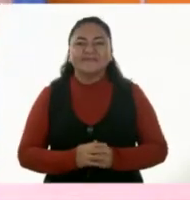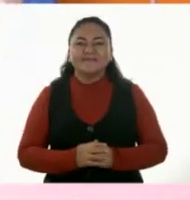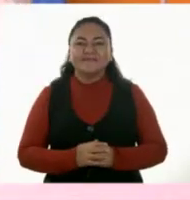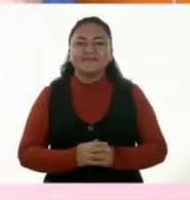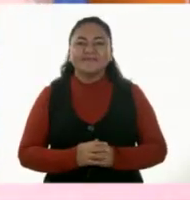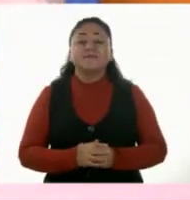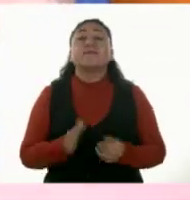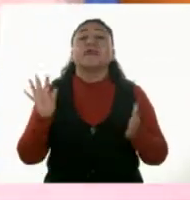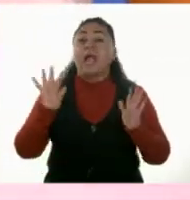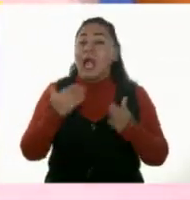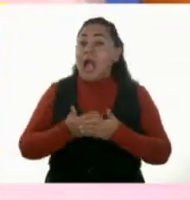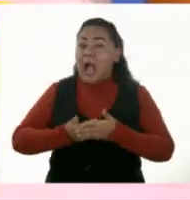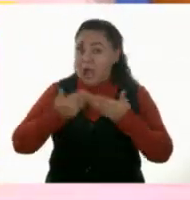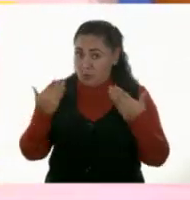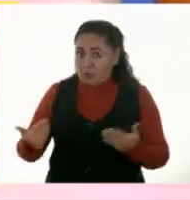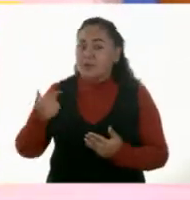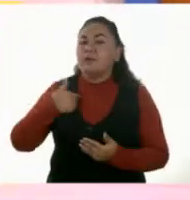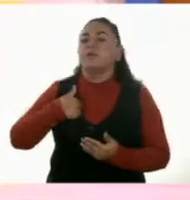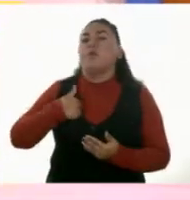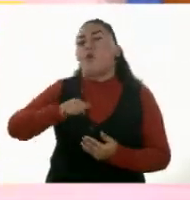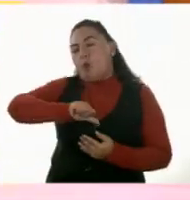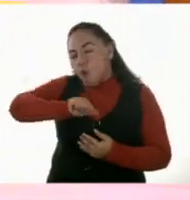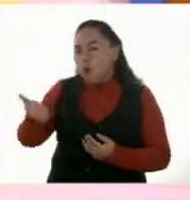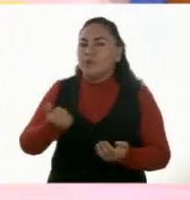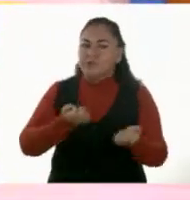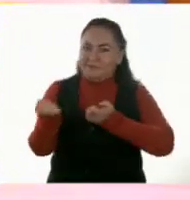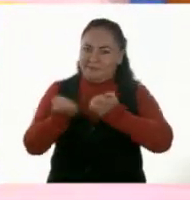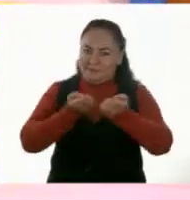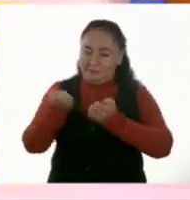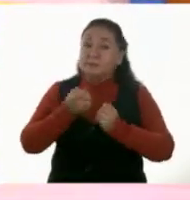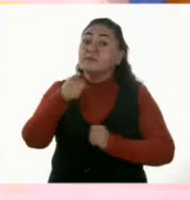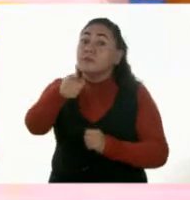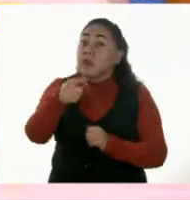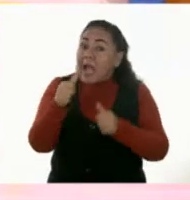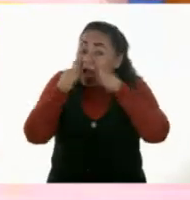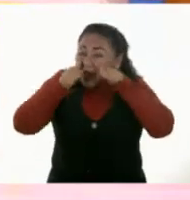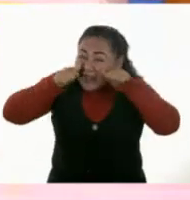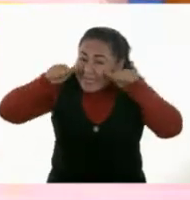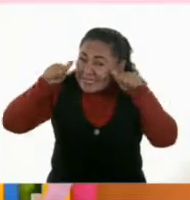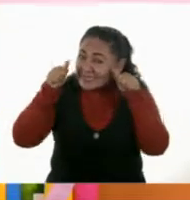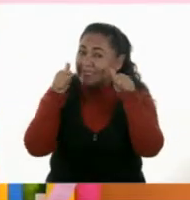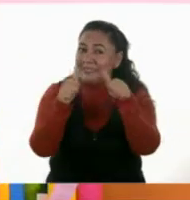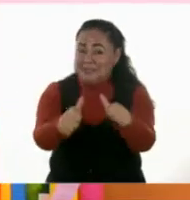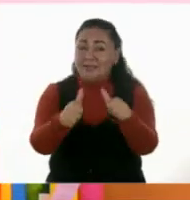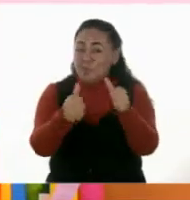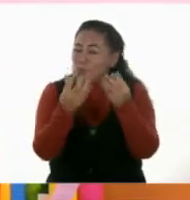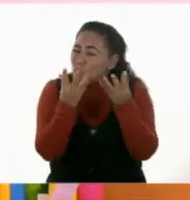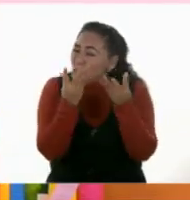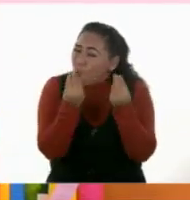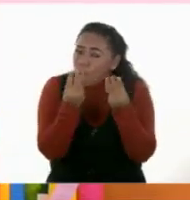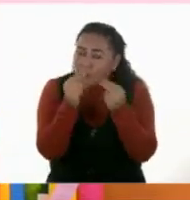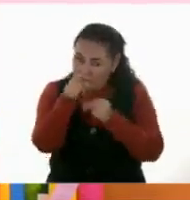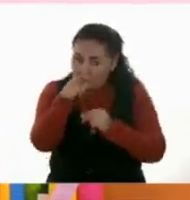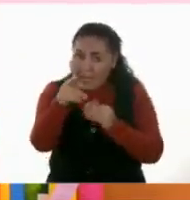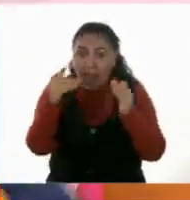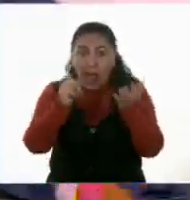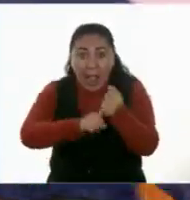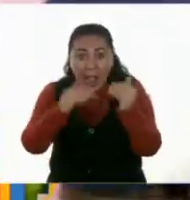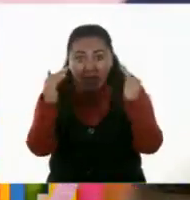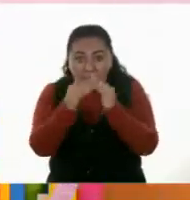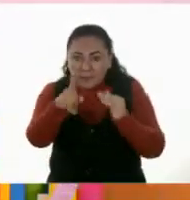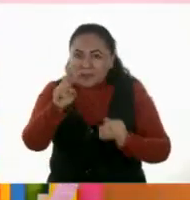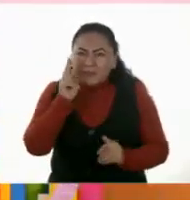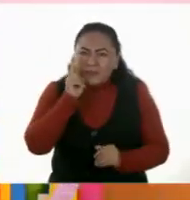Ahora voy a colocar otro ejercicio. Quiero que pongan mucha atención en casita, que vayan